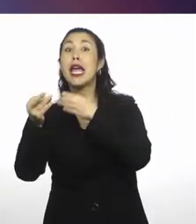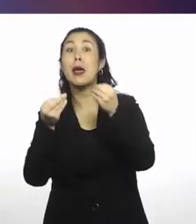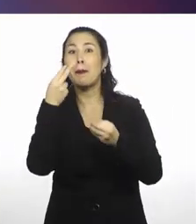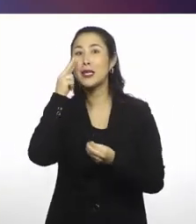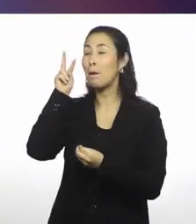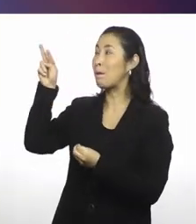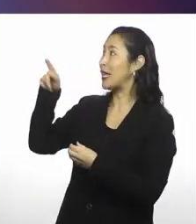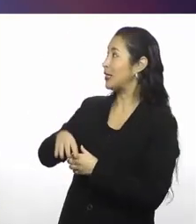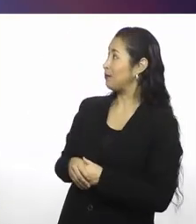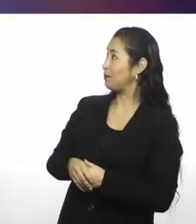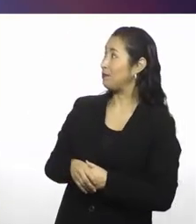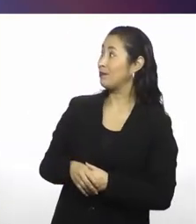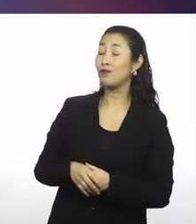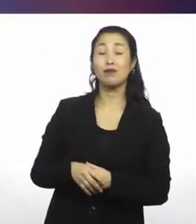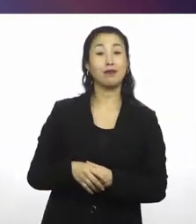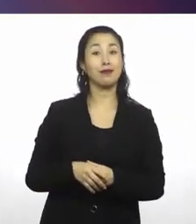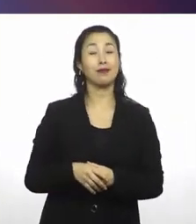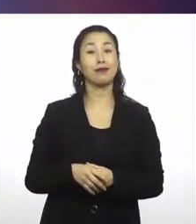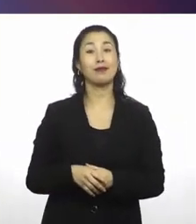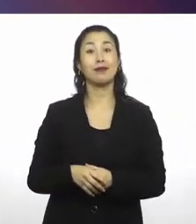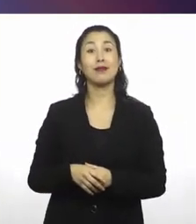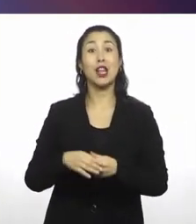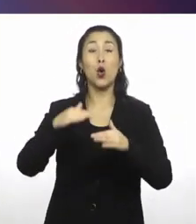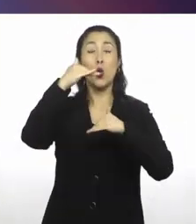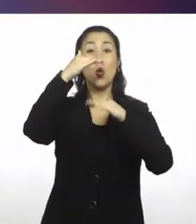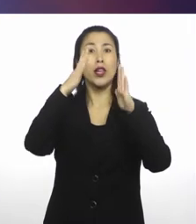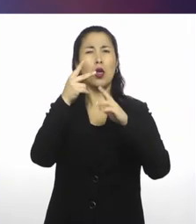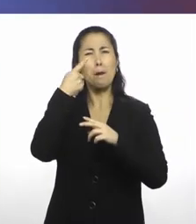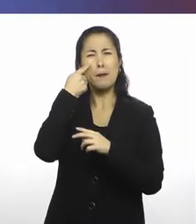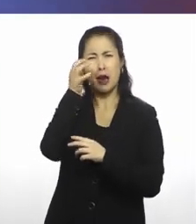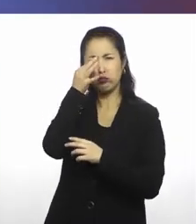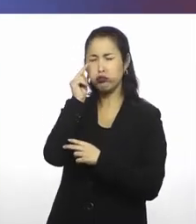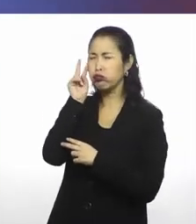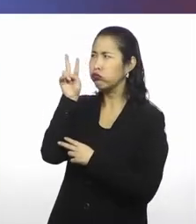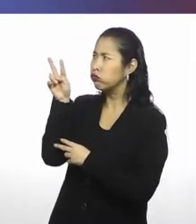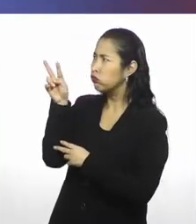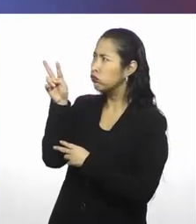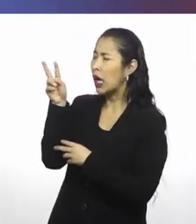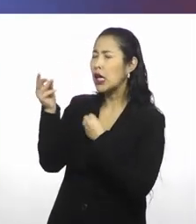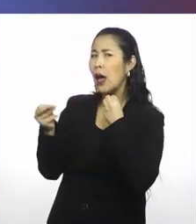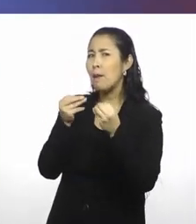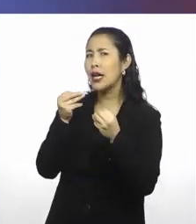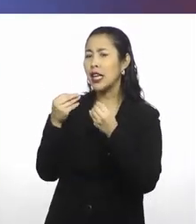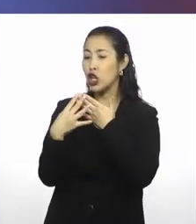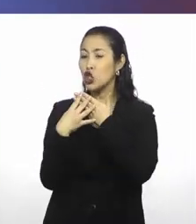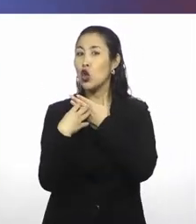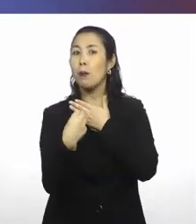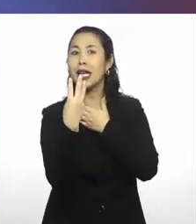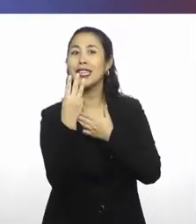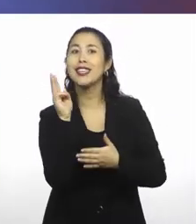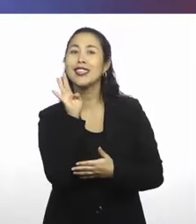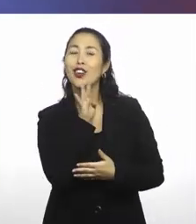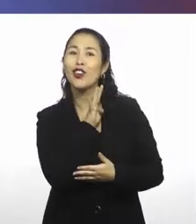Tenemos entonces acá nuestra figura de cuadrado. Y quiero que se fijen que las sombras son de tres colores que